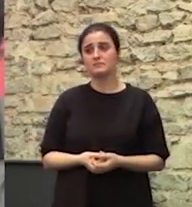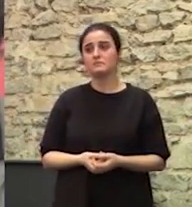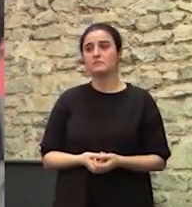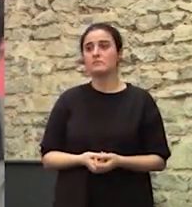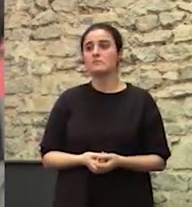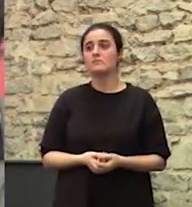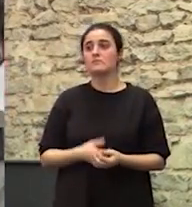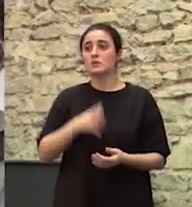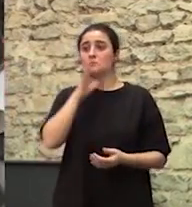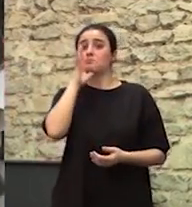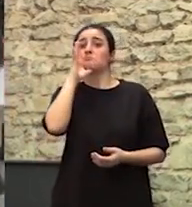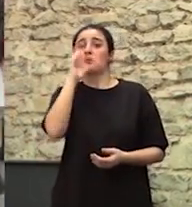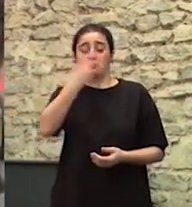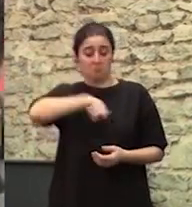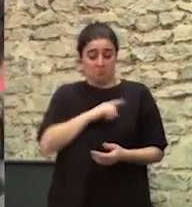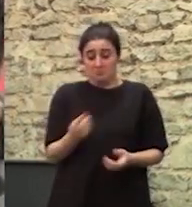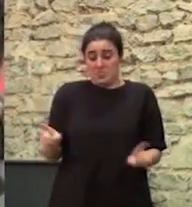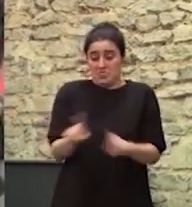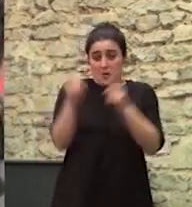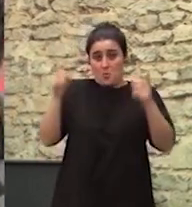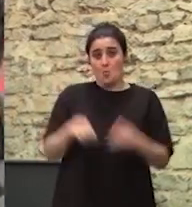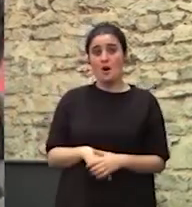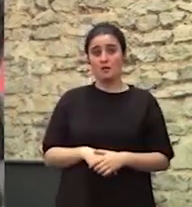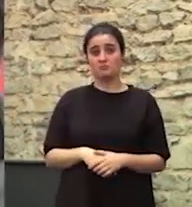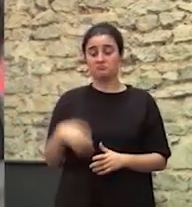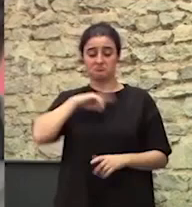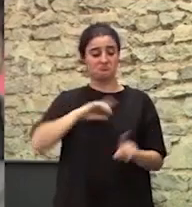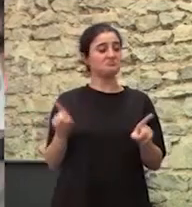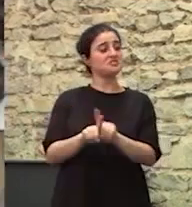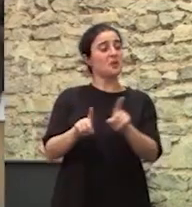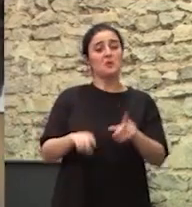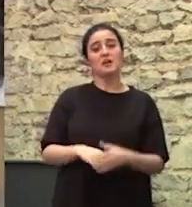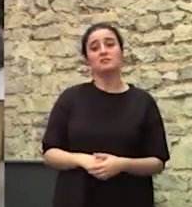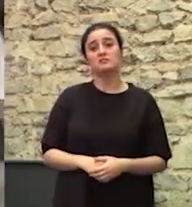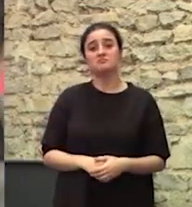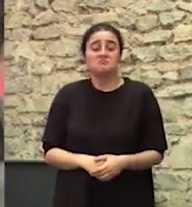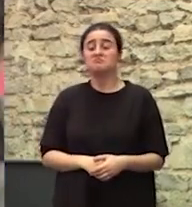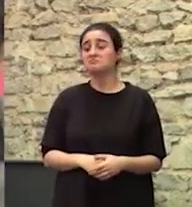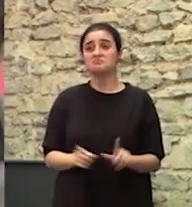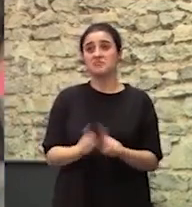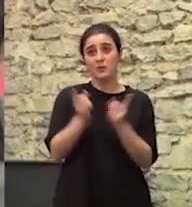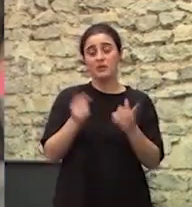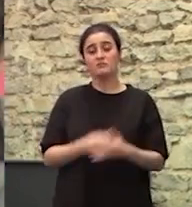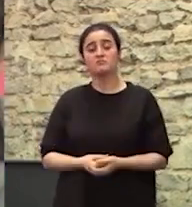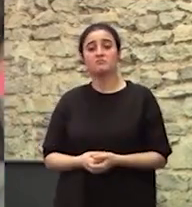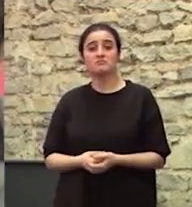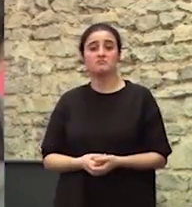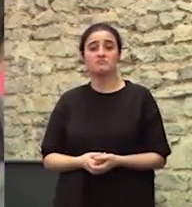Porque no importamos No importamos No importamos en absolutamente nada Absolutamente nada